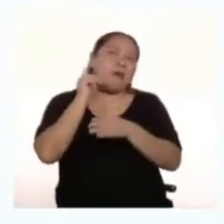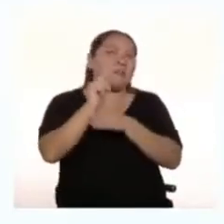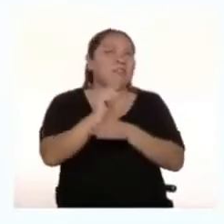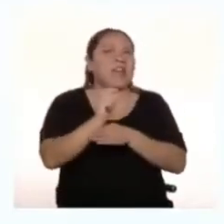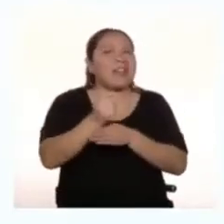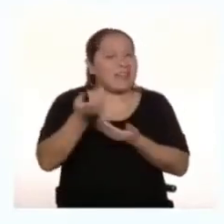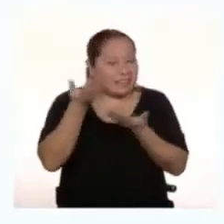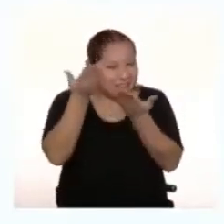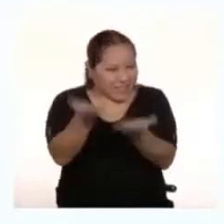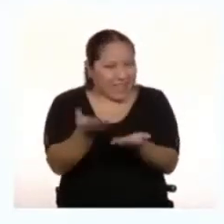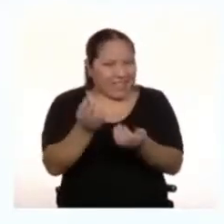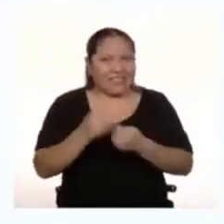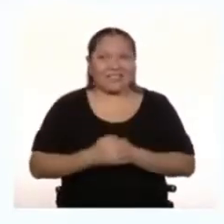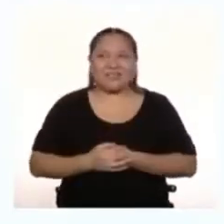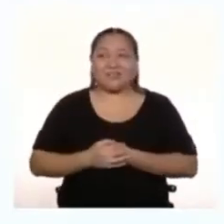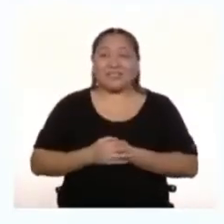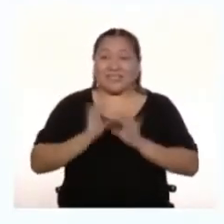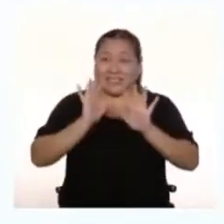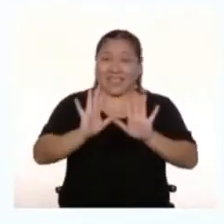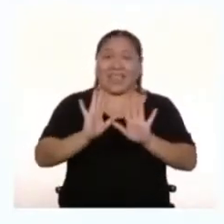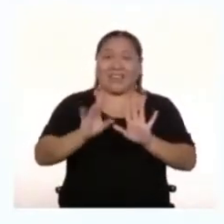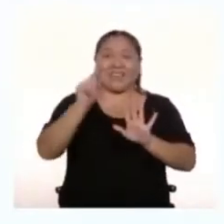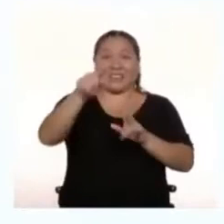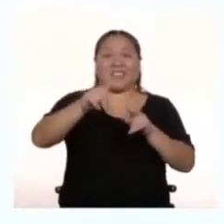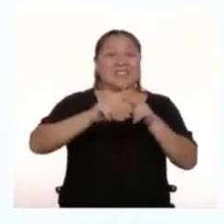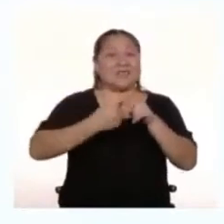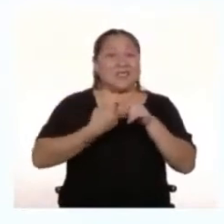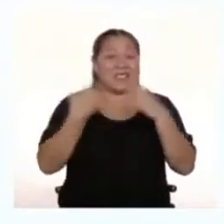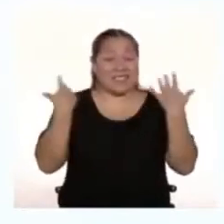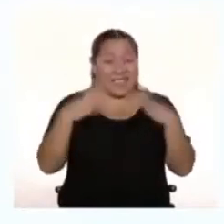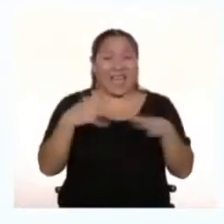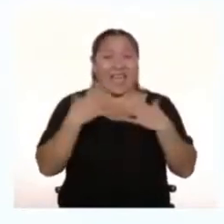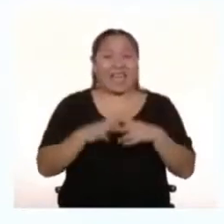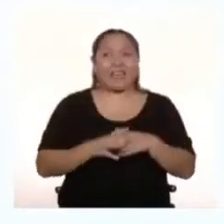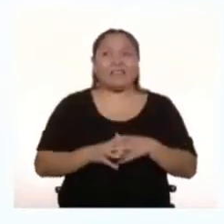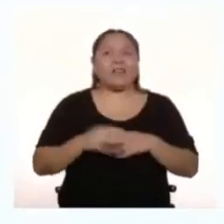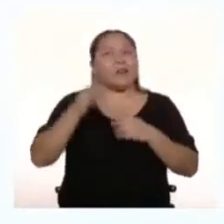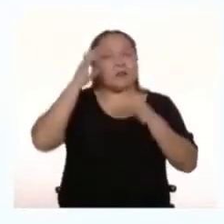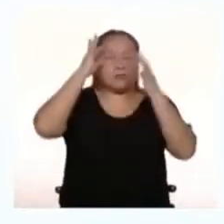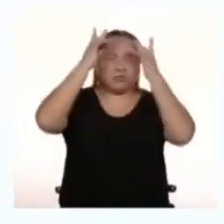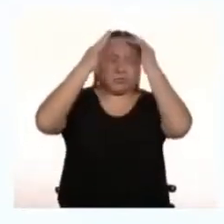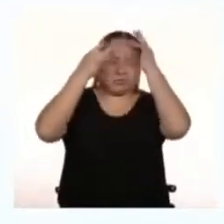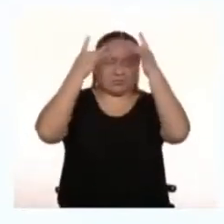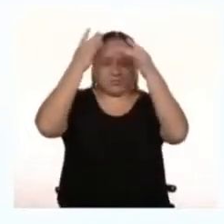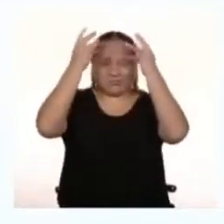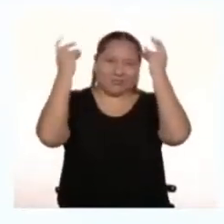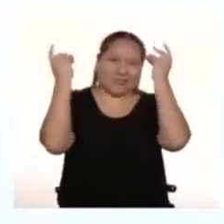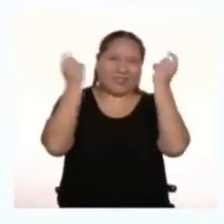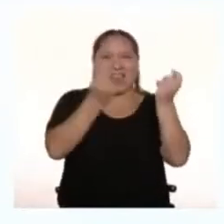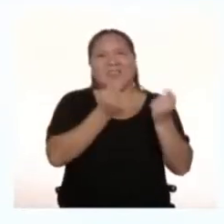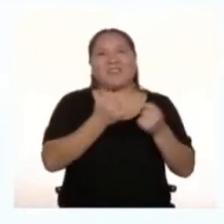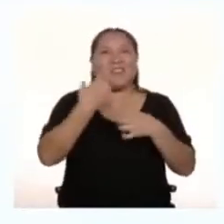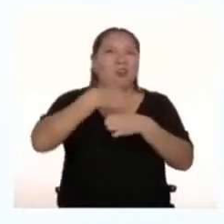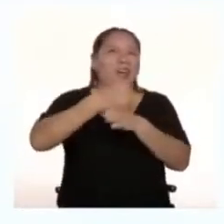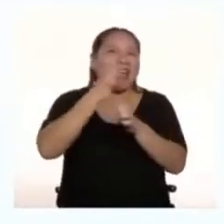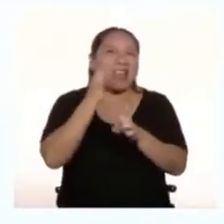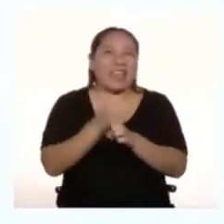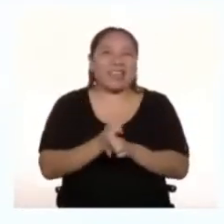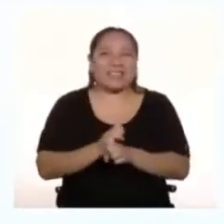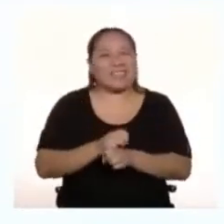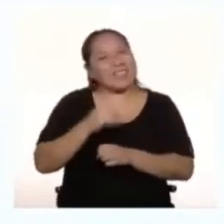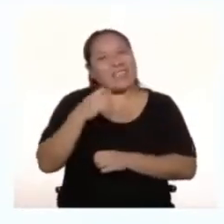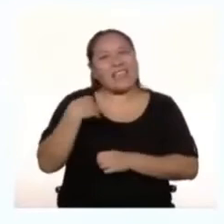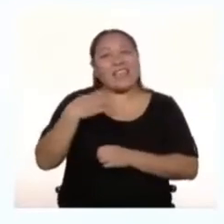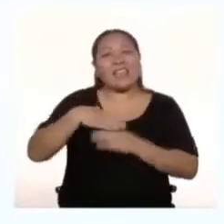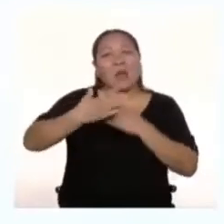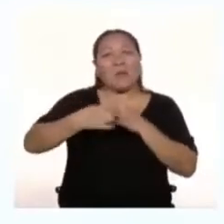vez Les hayan dejado Los dejo Para que empiecen Con ella De acuerdo Dejen volar Su super creatividad E imaginación Y nos